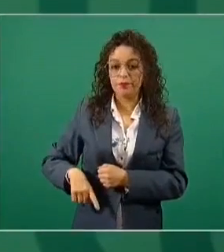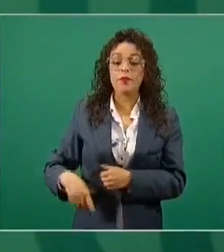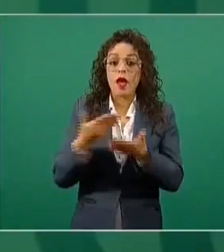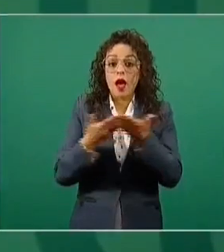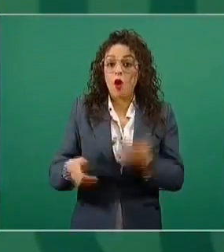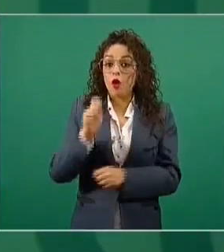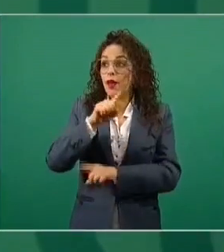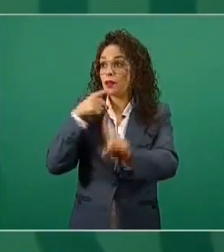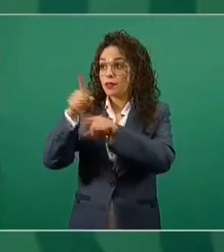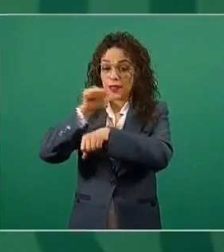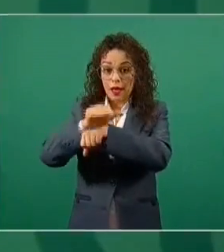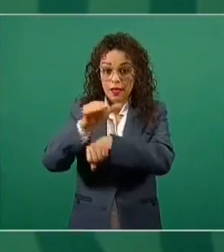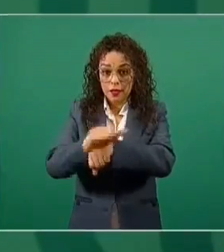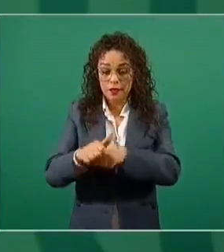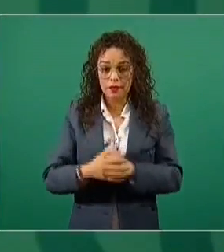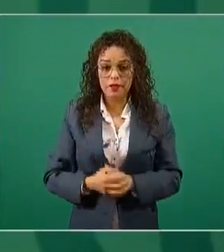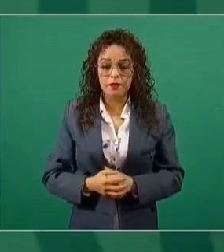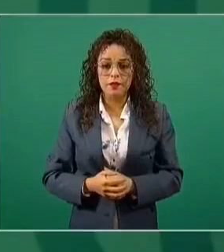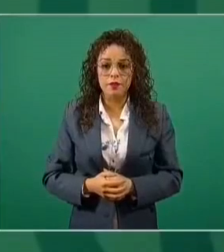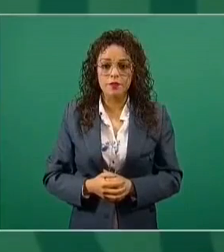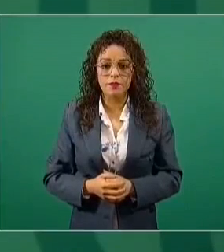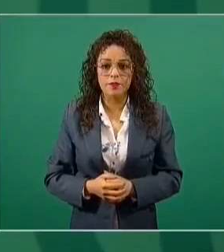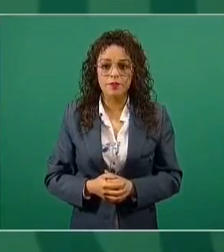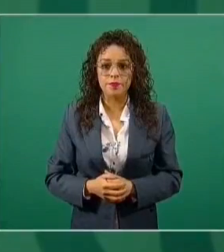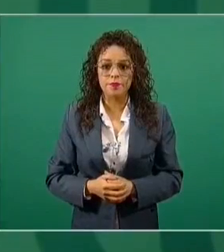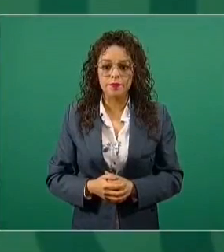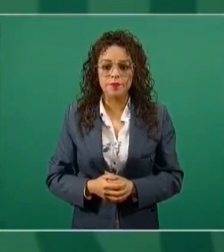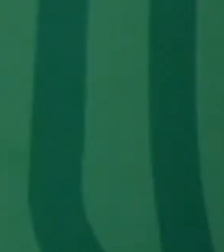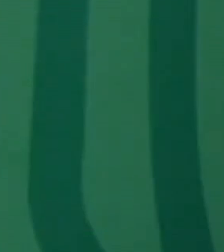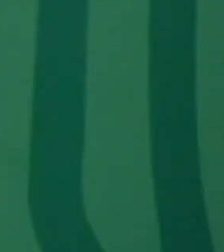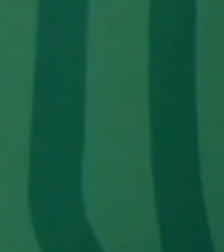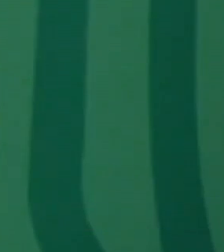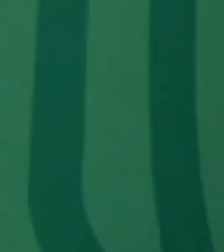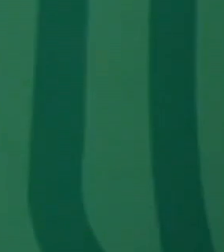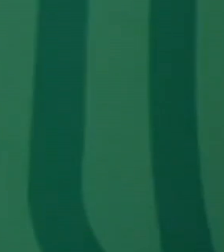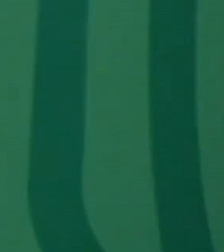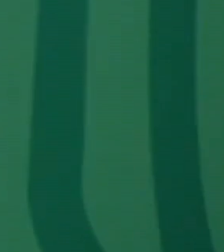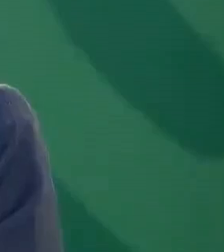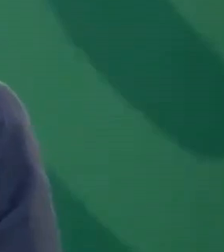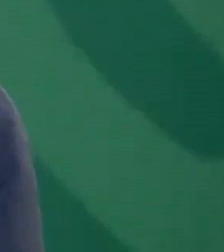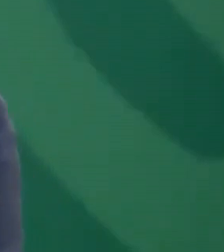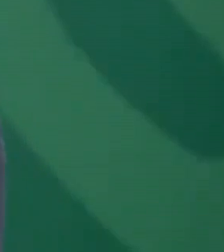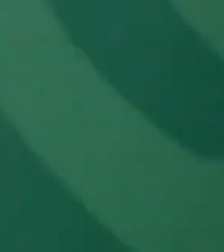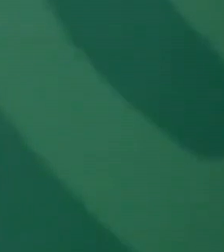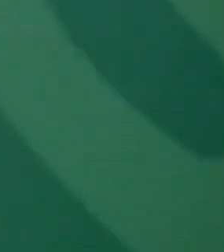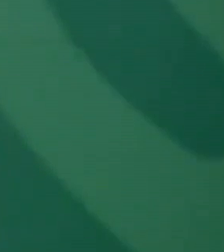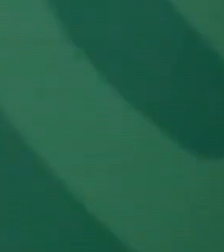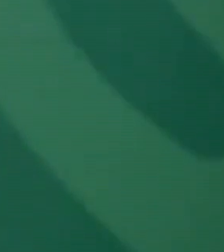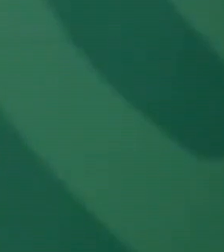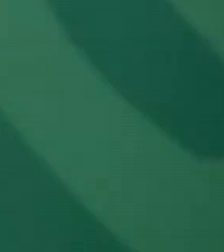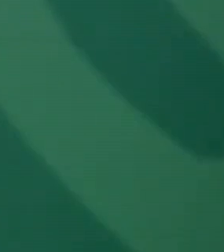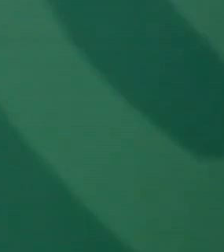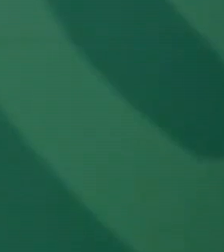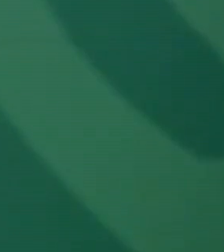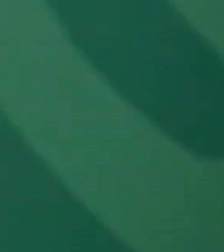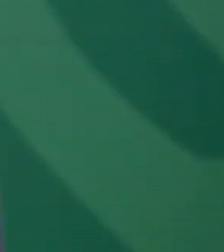destacó la cooperación en dos campos.